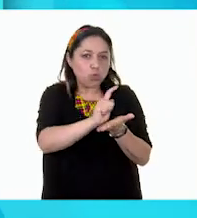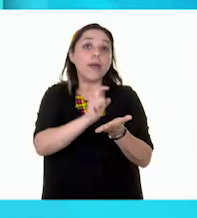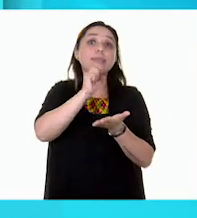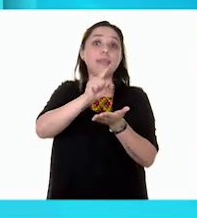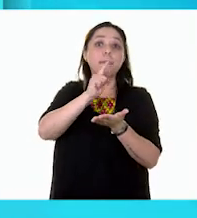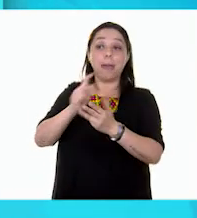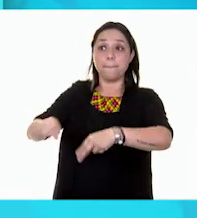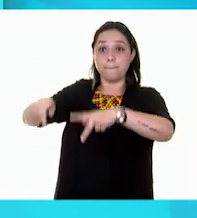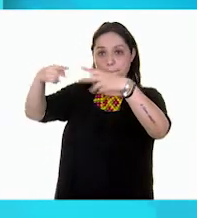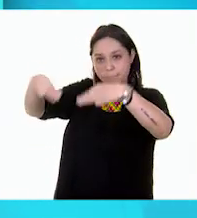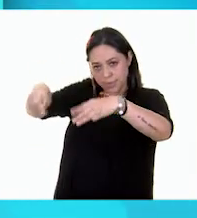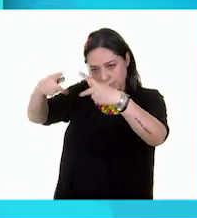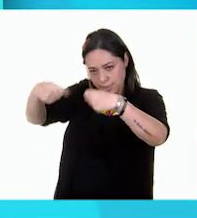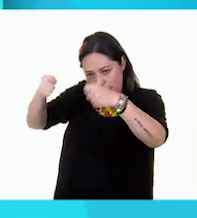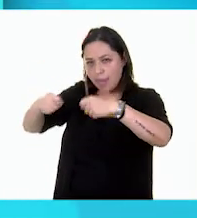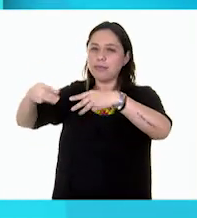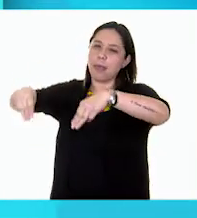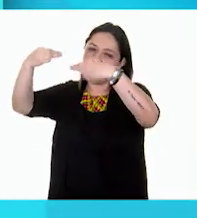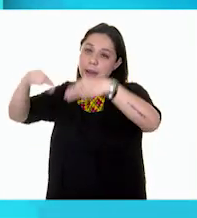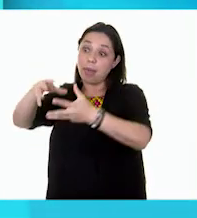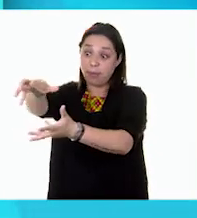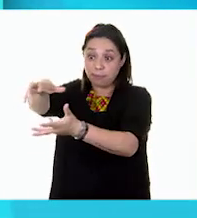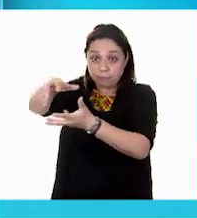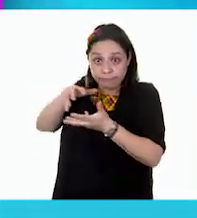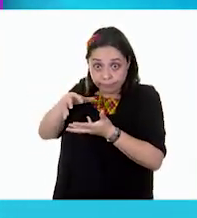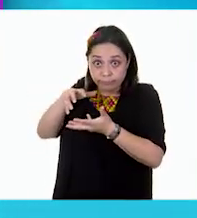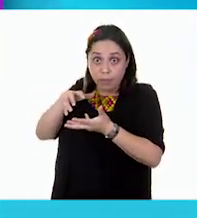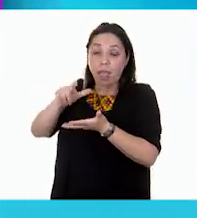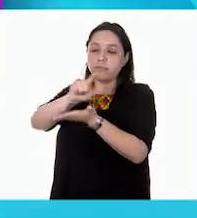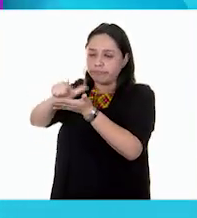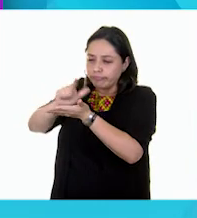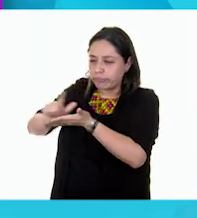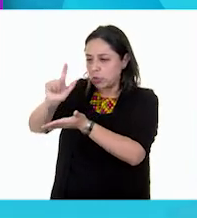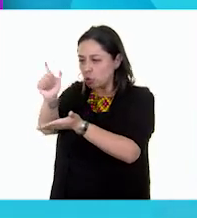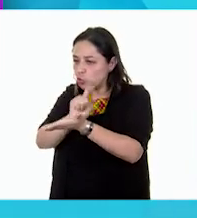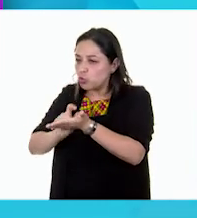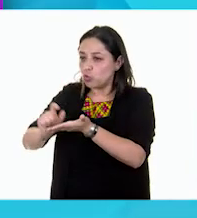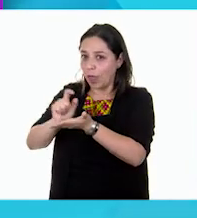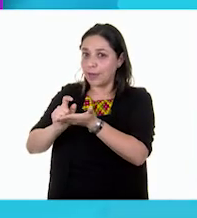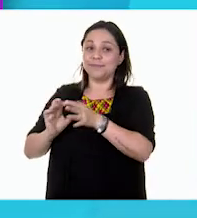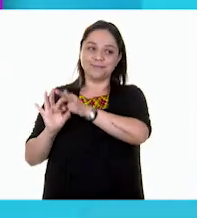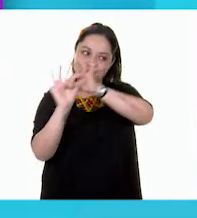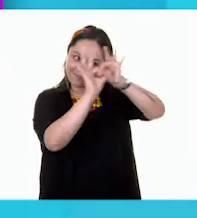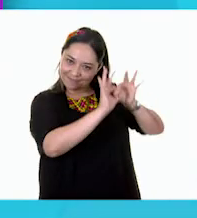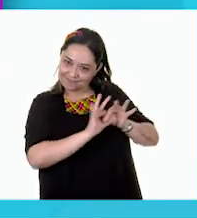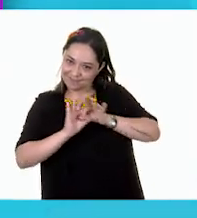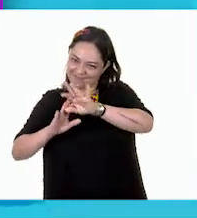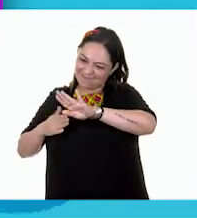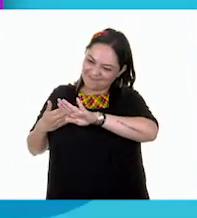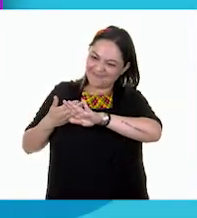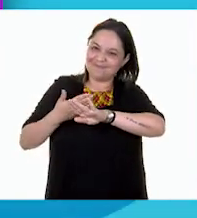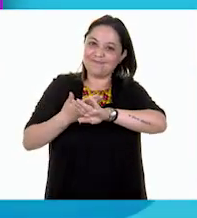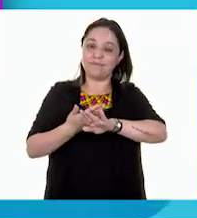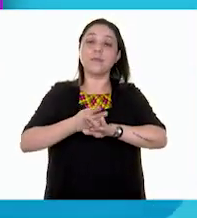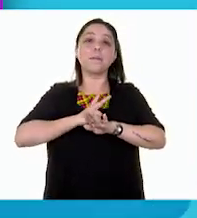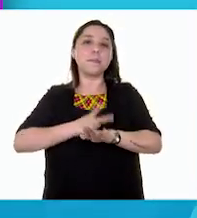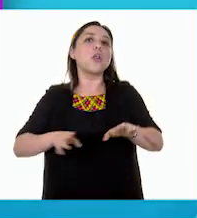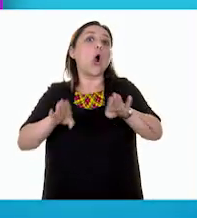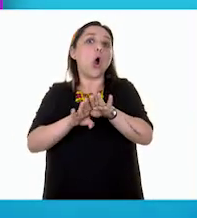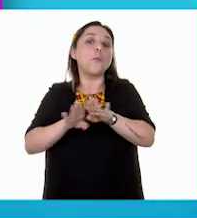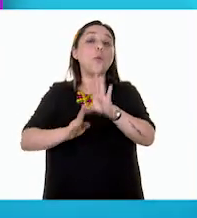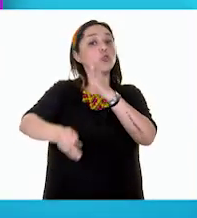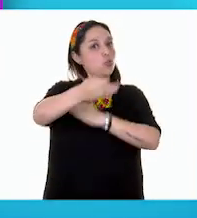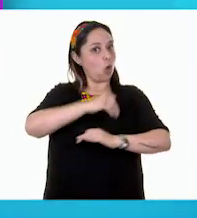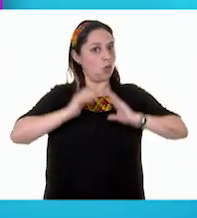cosas que compres en la tienda o en el supermercado. Sigamos luchando juntos contra este virus cuidándonos los unos